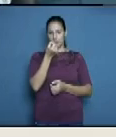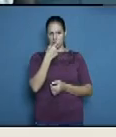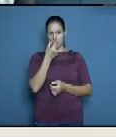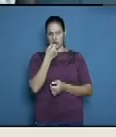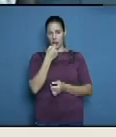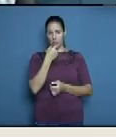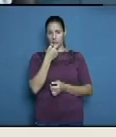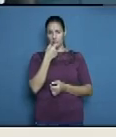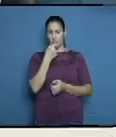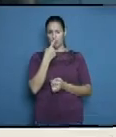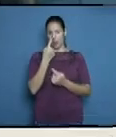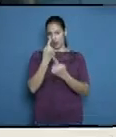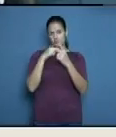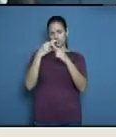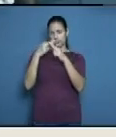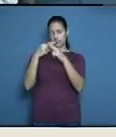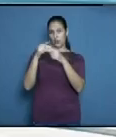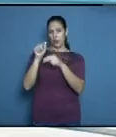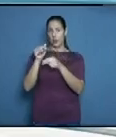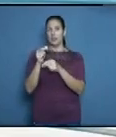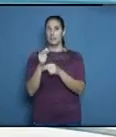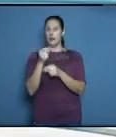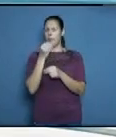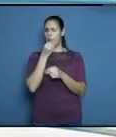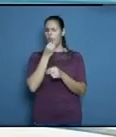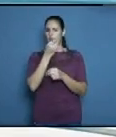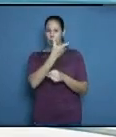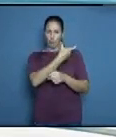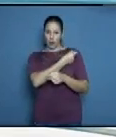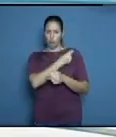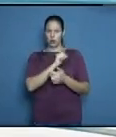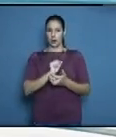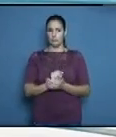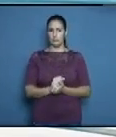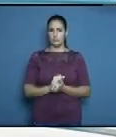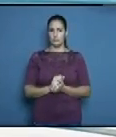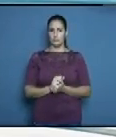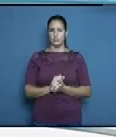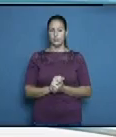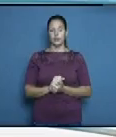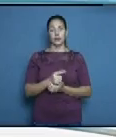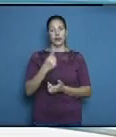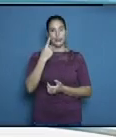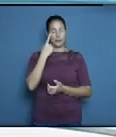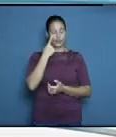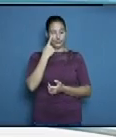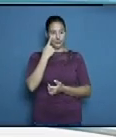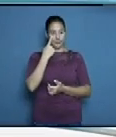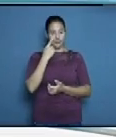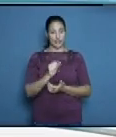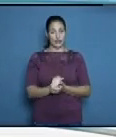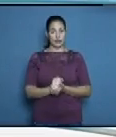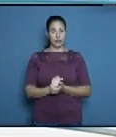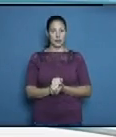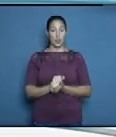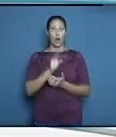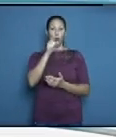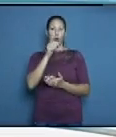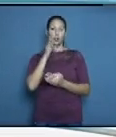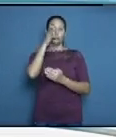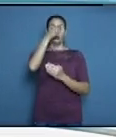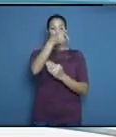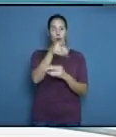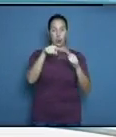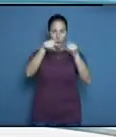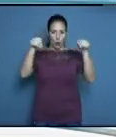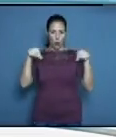¿puede vacunarse o no puede vacunarse? bueno en primer lugar en el vacunatorio hay un grupo de especialistas